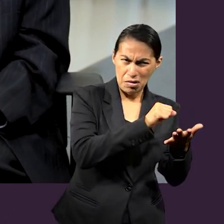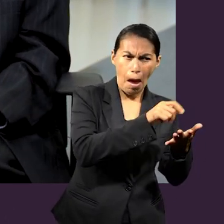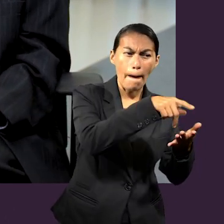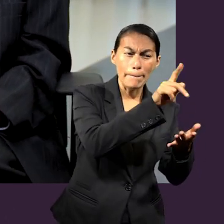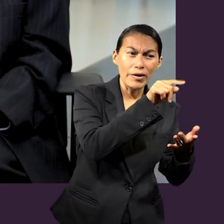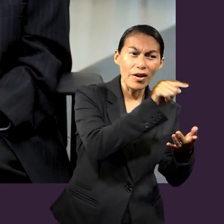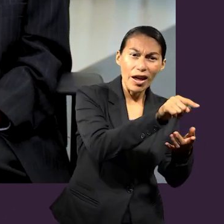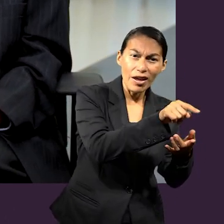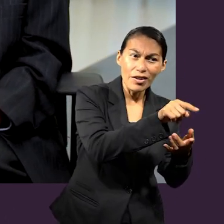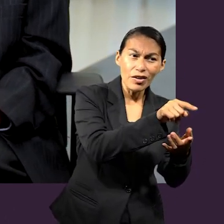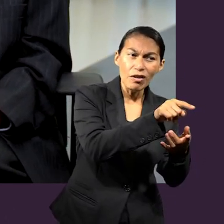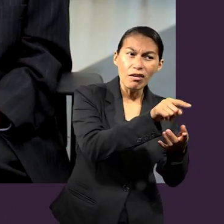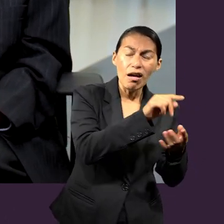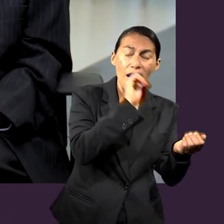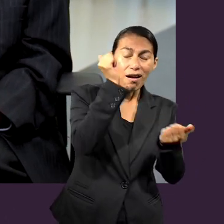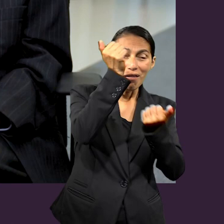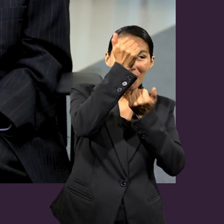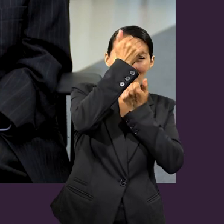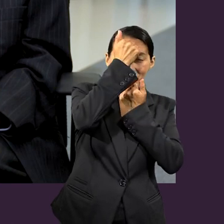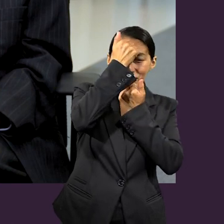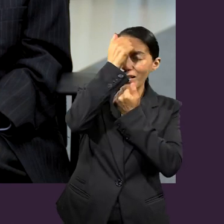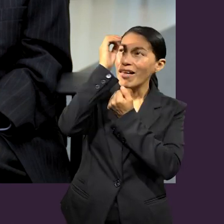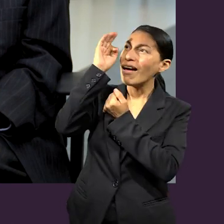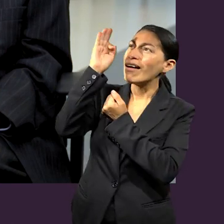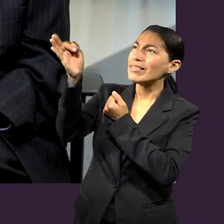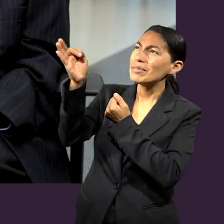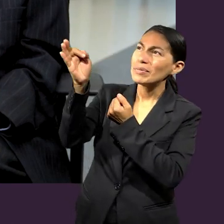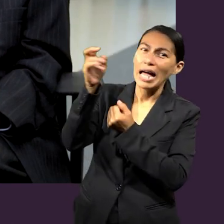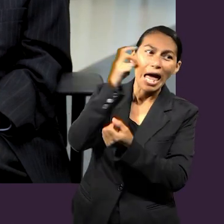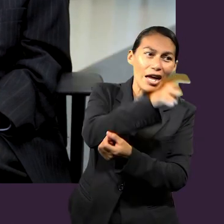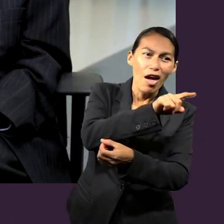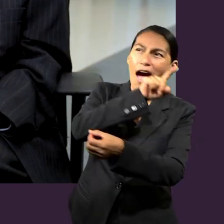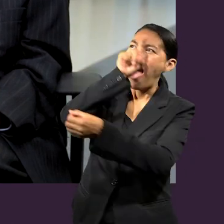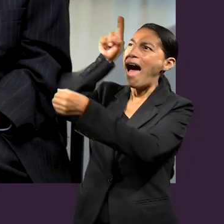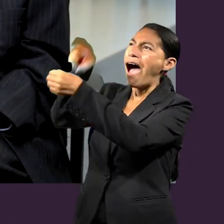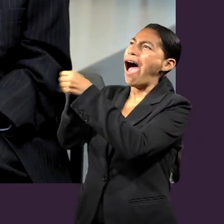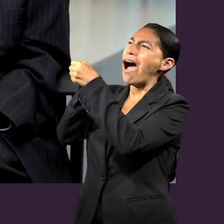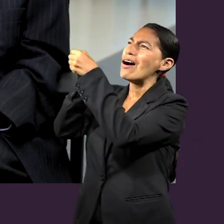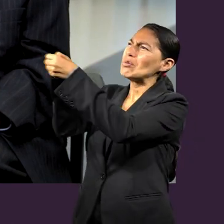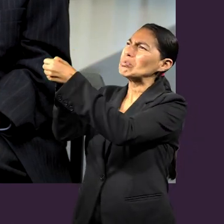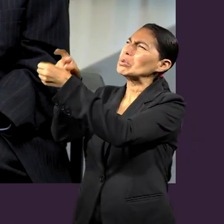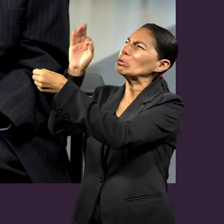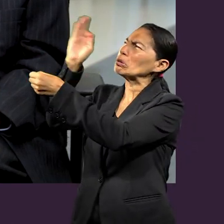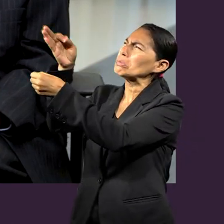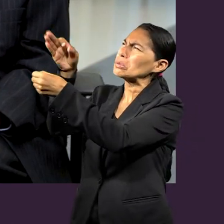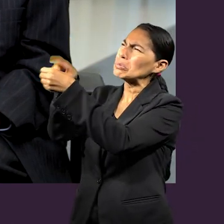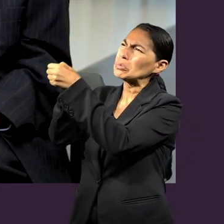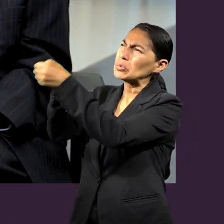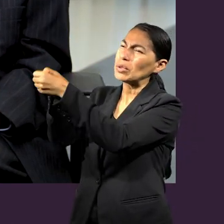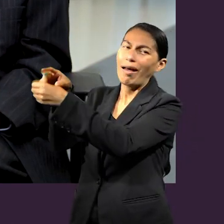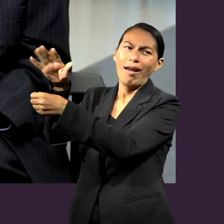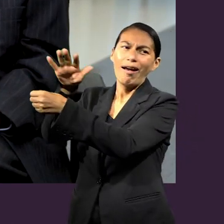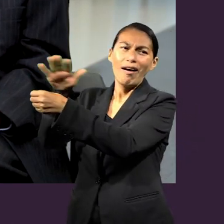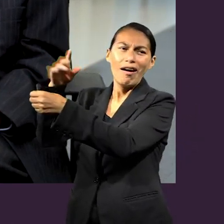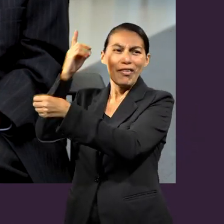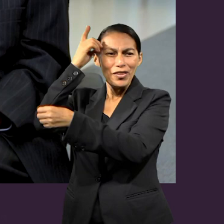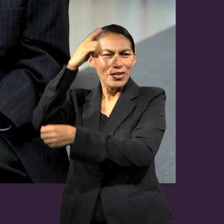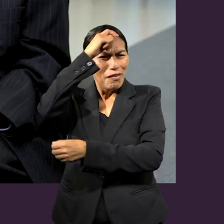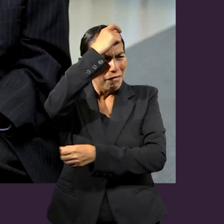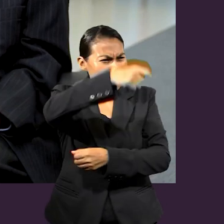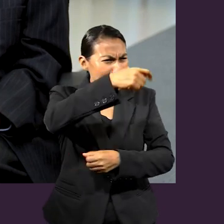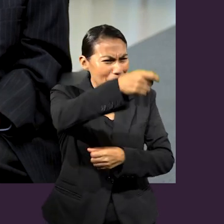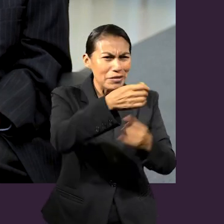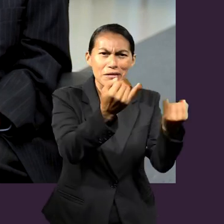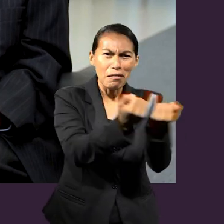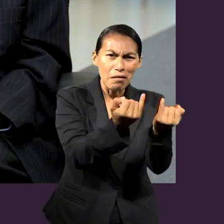también ellos son injertados en la buena oliva, como dice en otras partes el mismo apóstol, y llegamos a ser